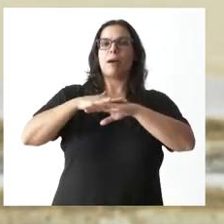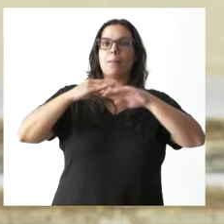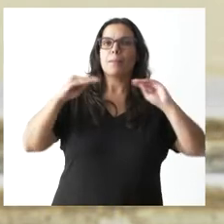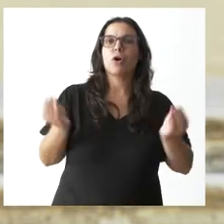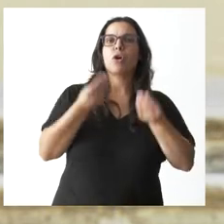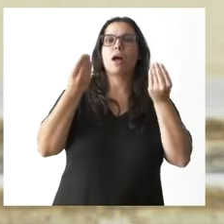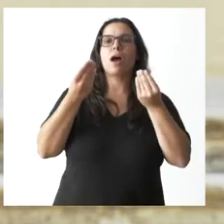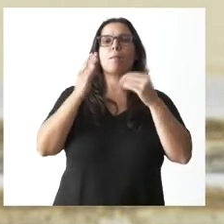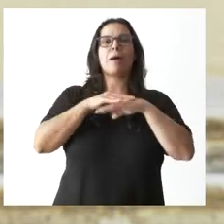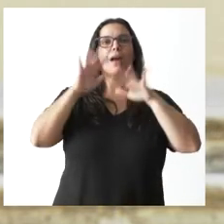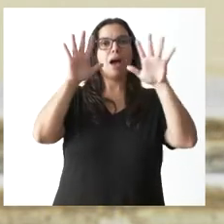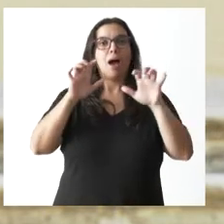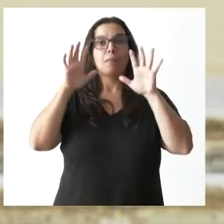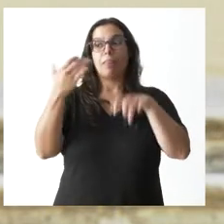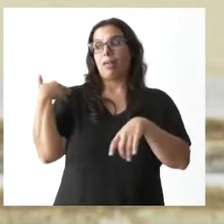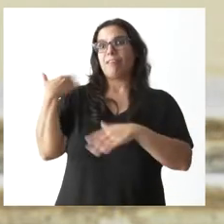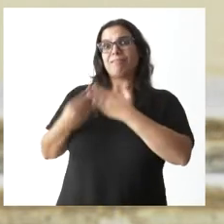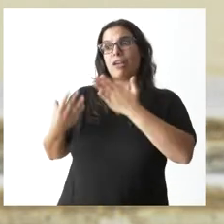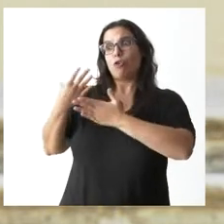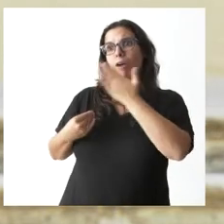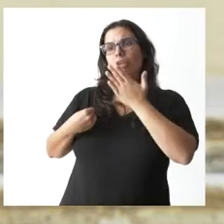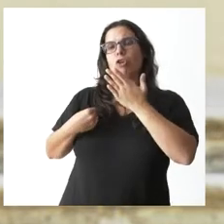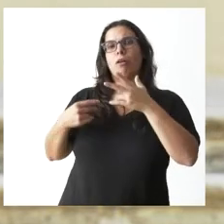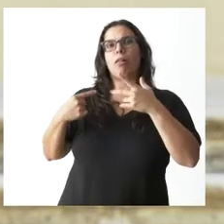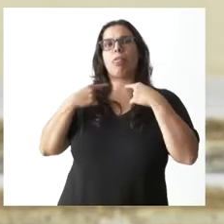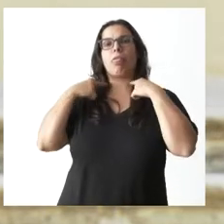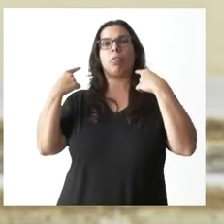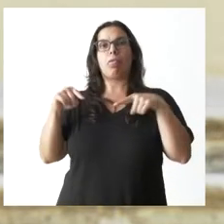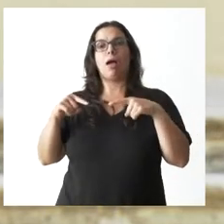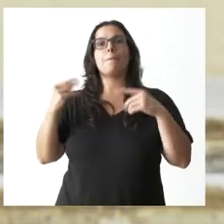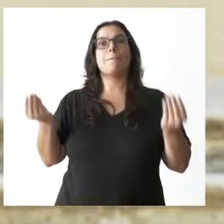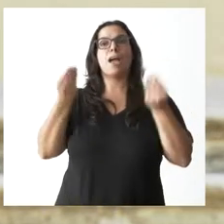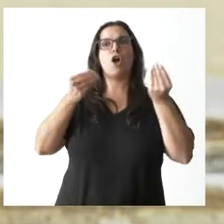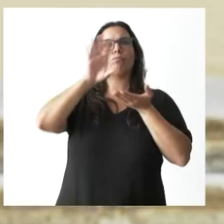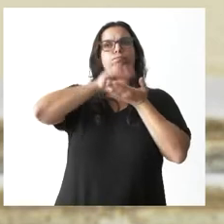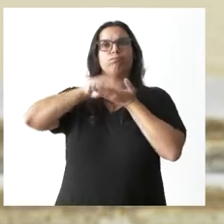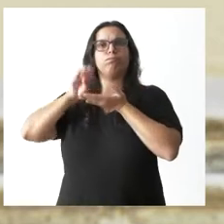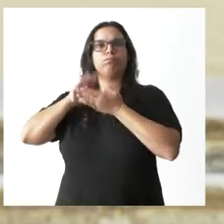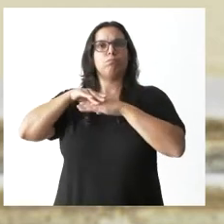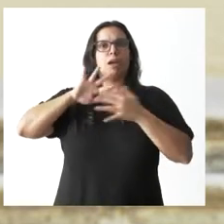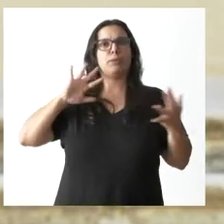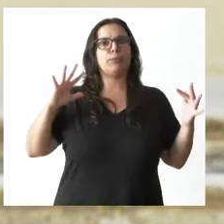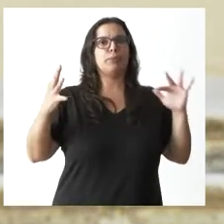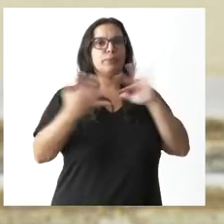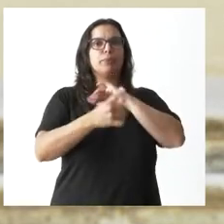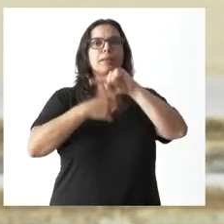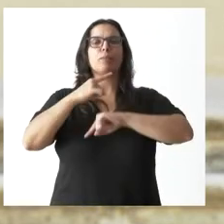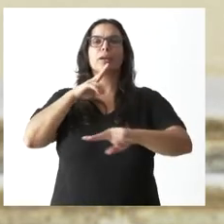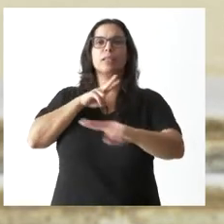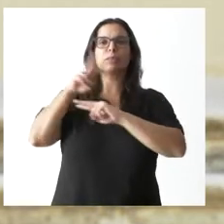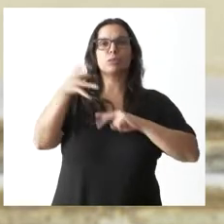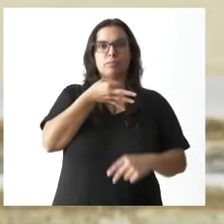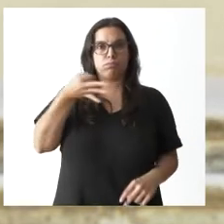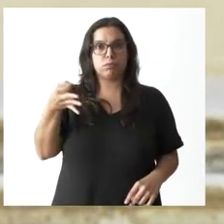para aprender en aquellas cosas en las que tenemos que ir evolucionando y dar una respuesta más